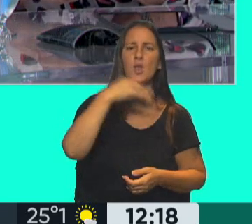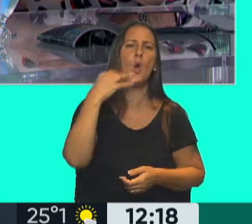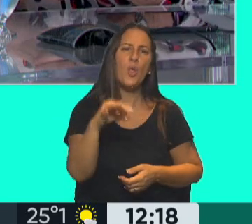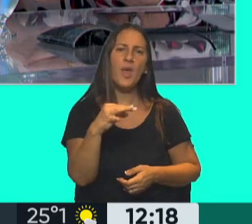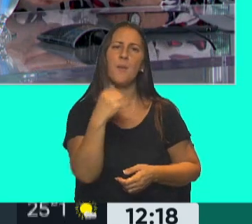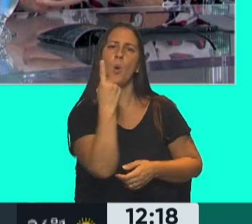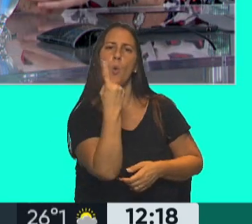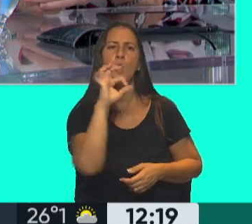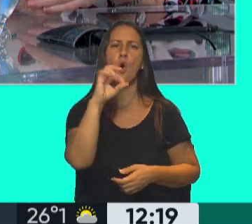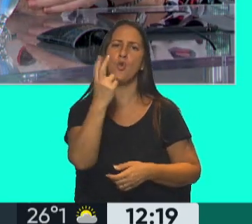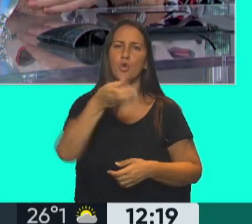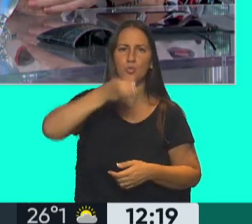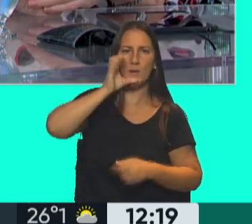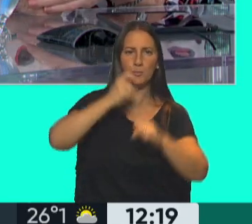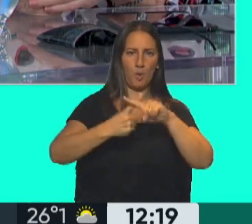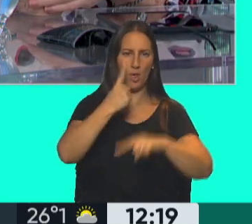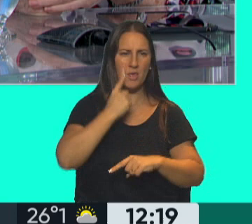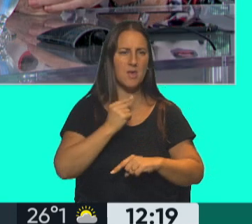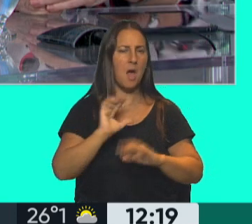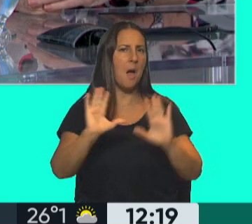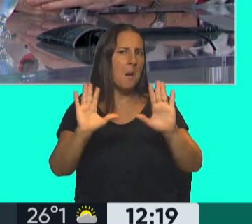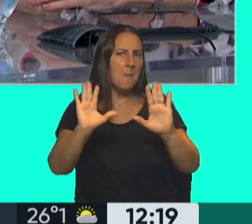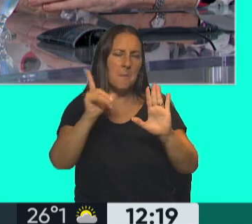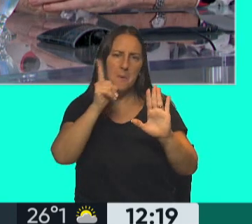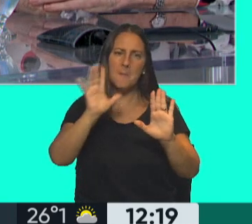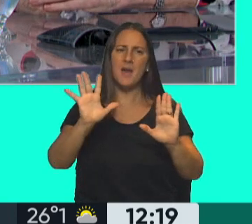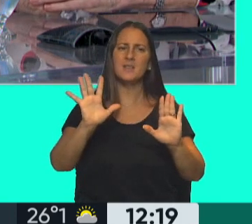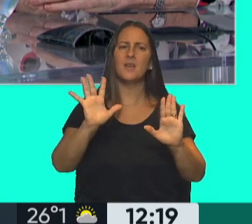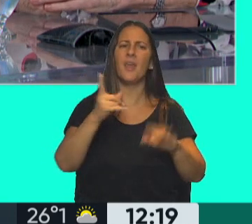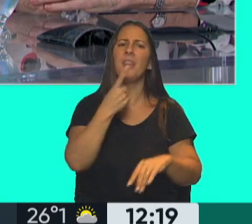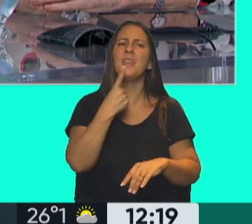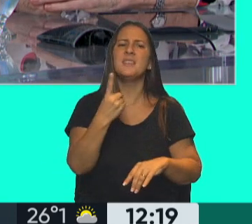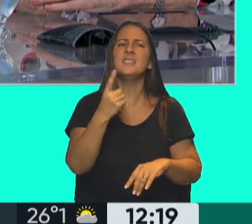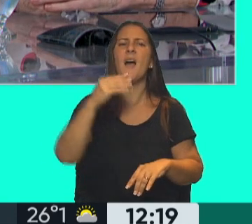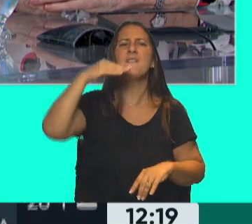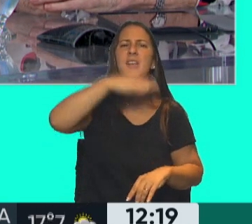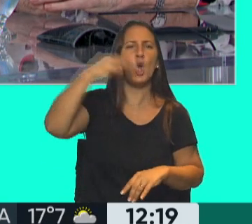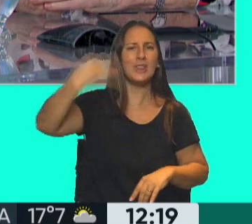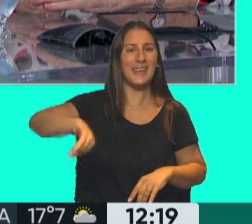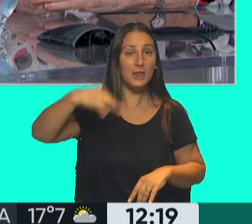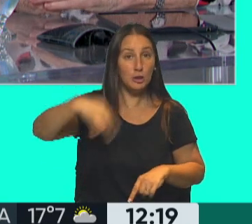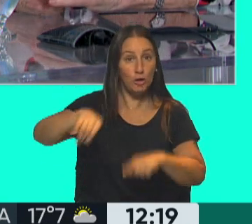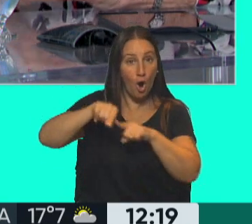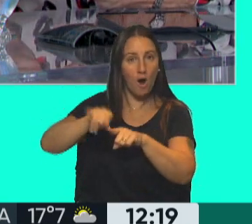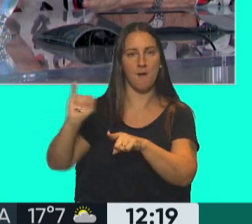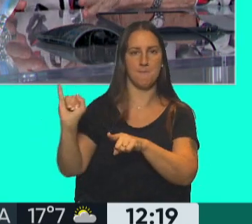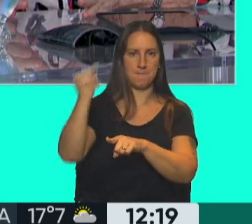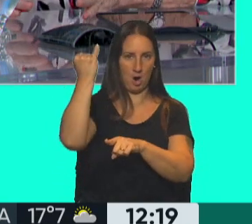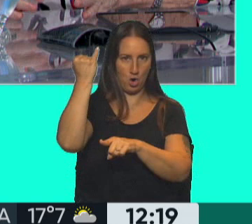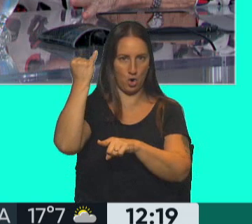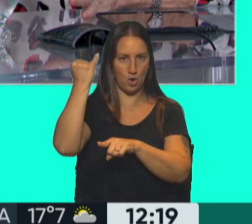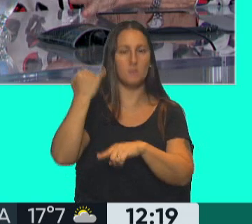una o dos copas. Sí, que, no quiero equivocarme, pero creo que hasta se decía que el vino tinto era el mejor. Exacto. El vino